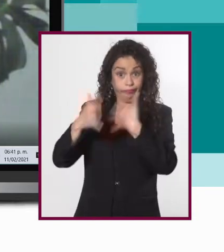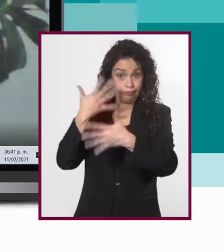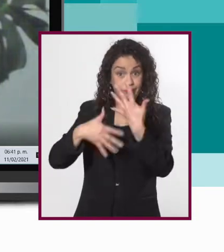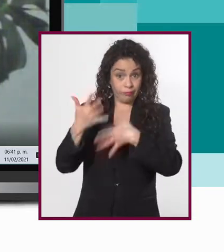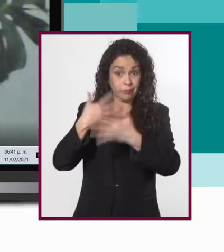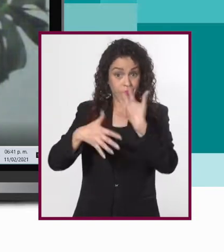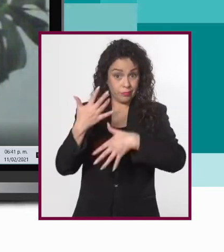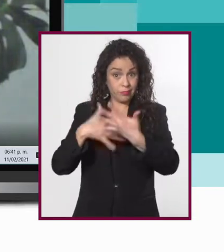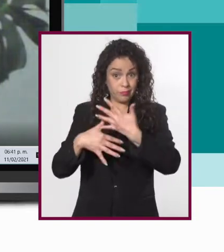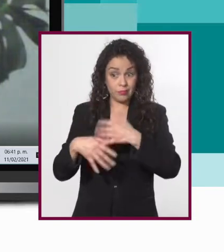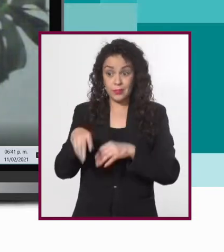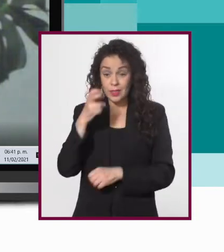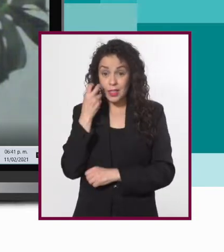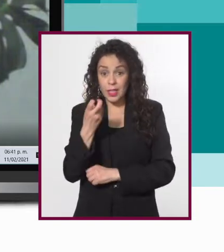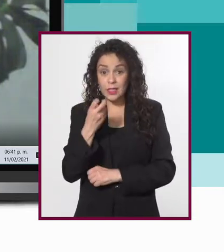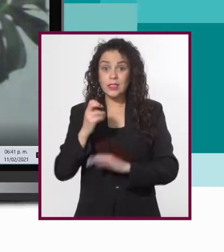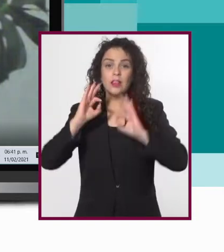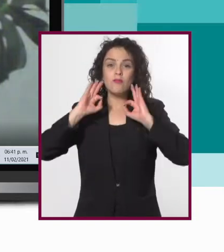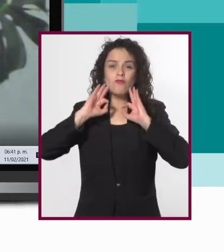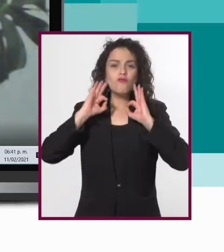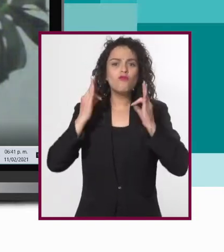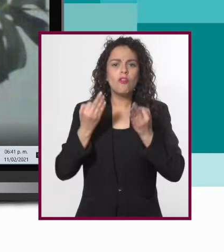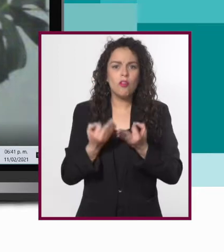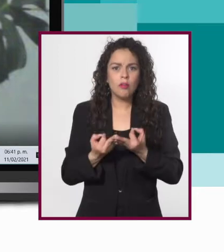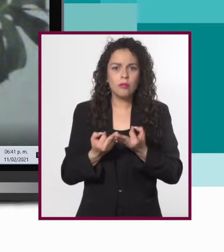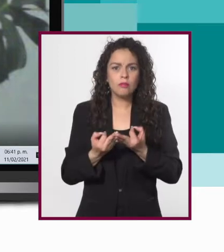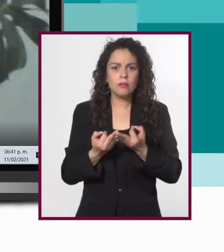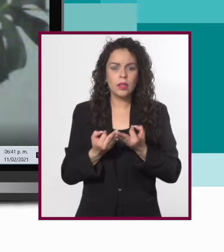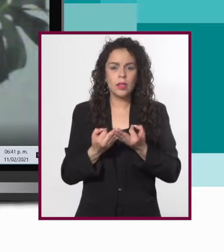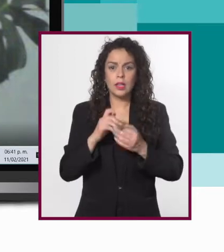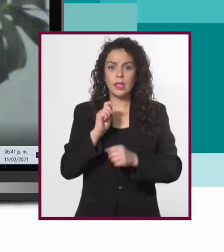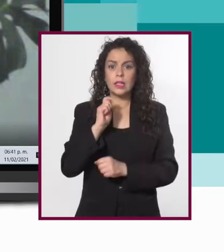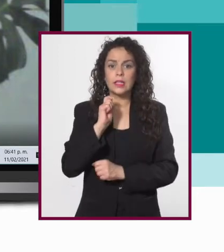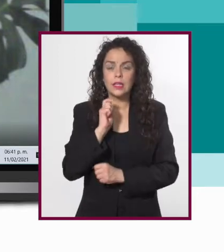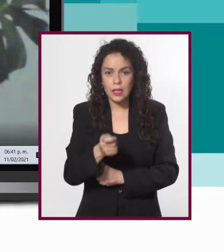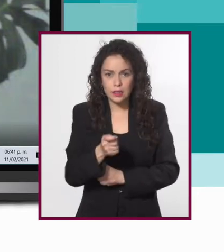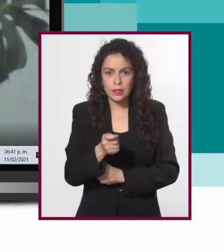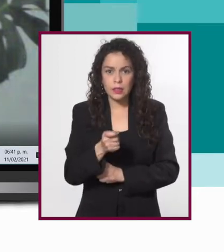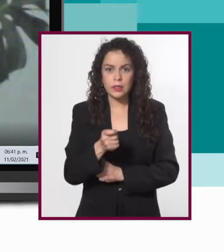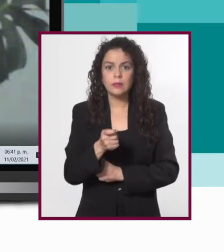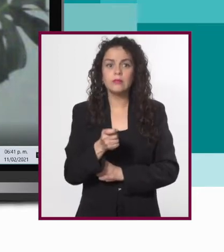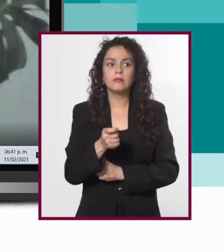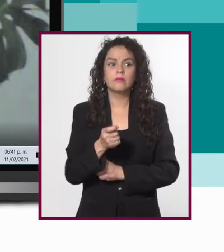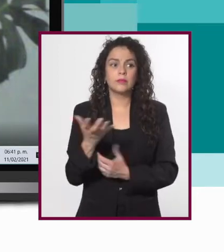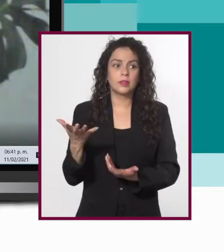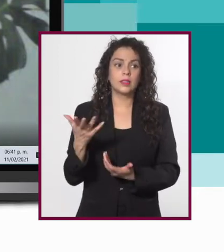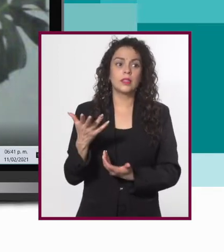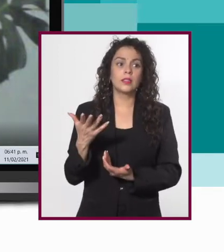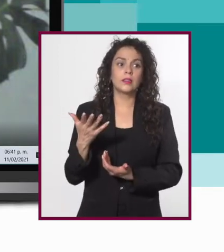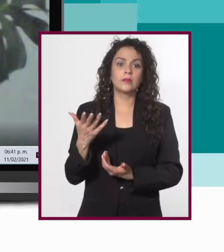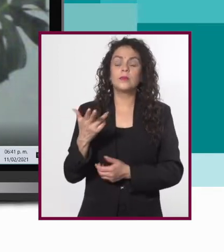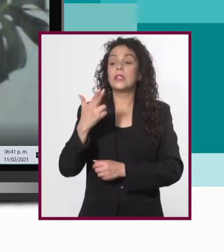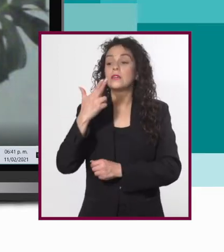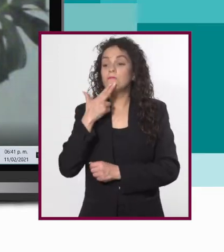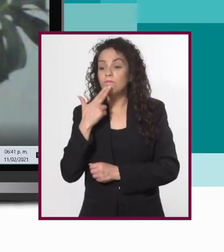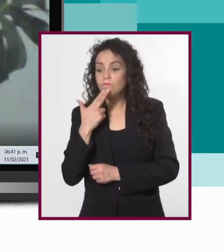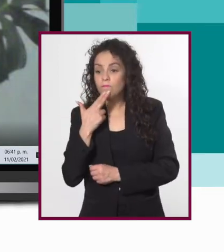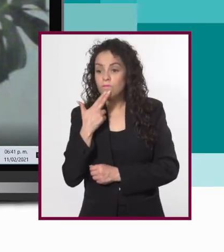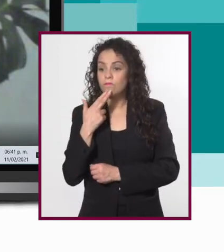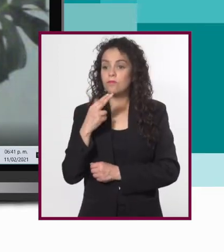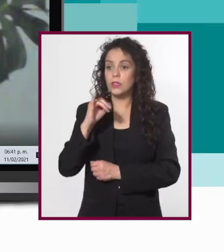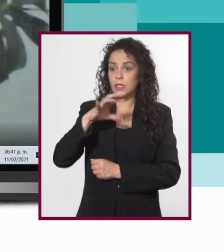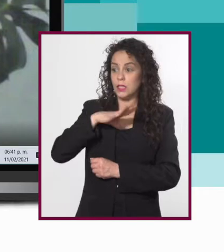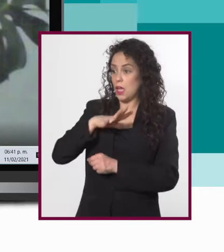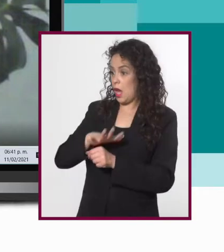de señas, una de las formas que necesitaría sería de que haya